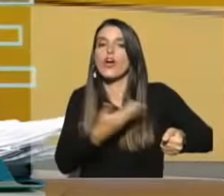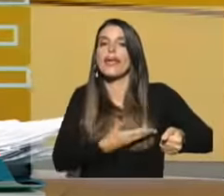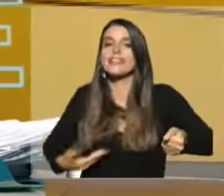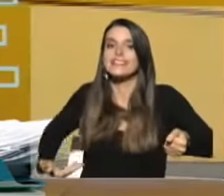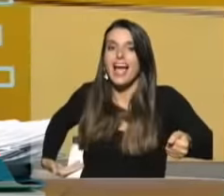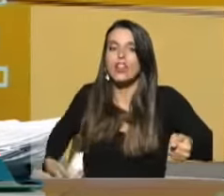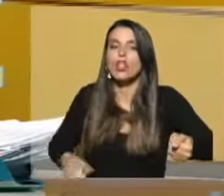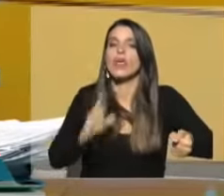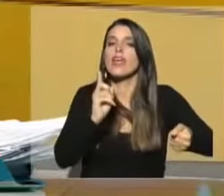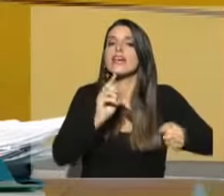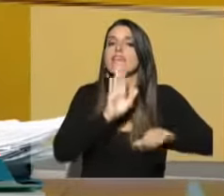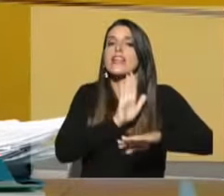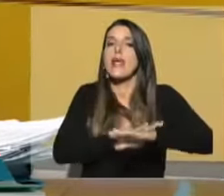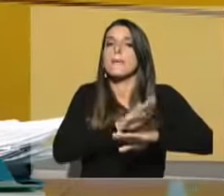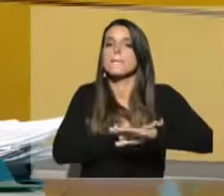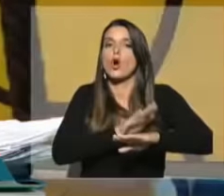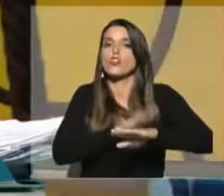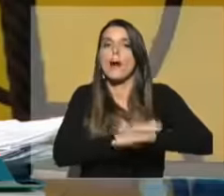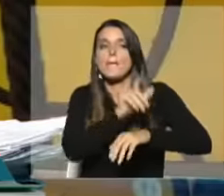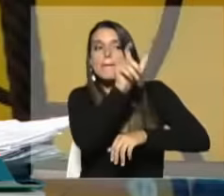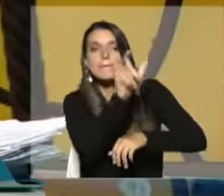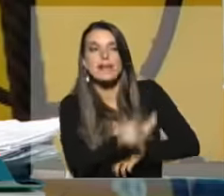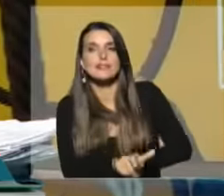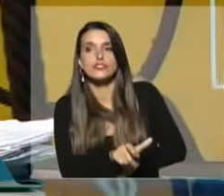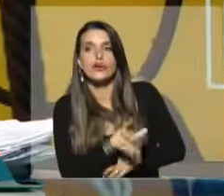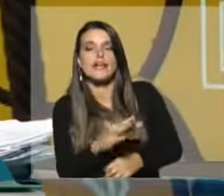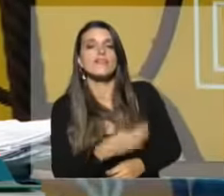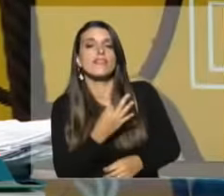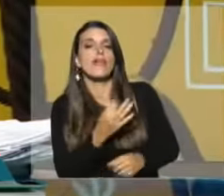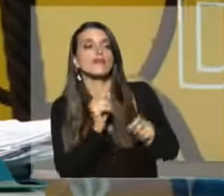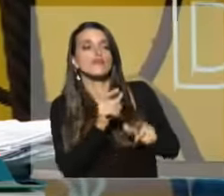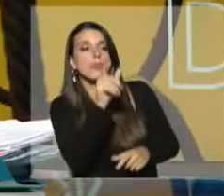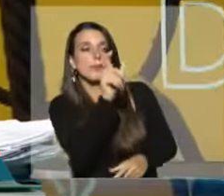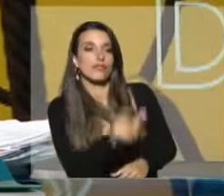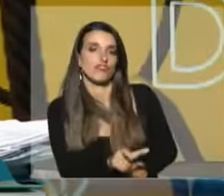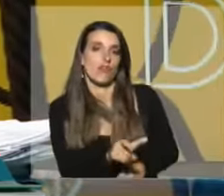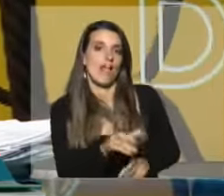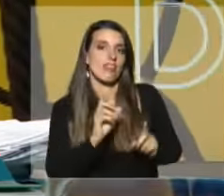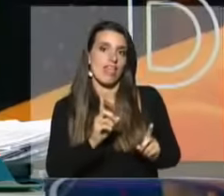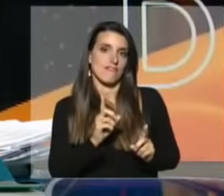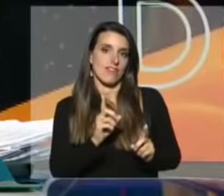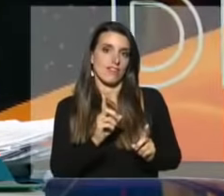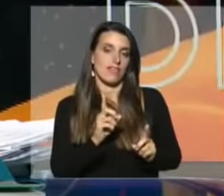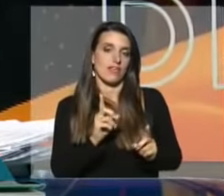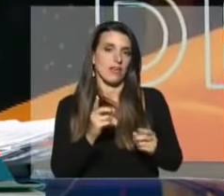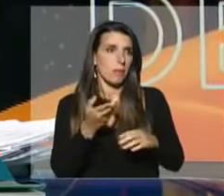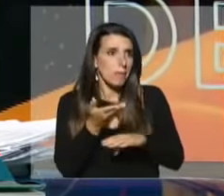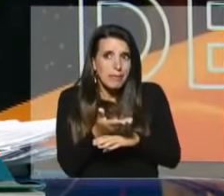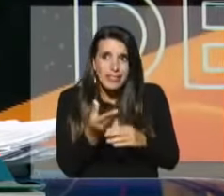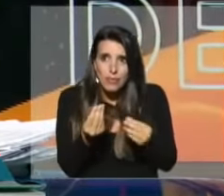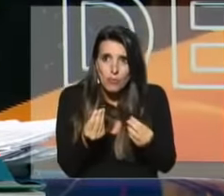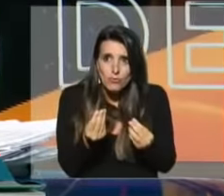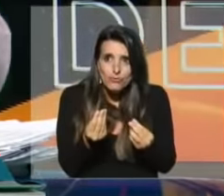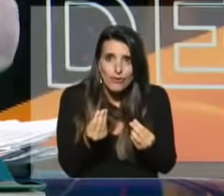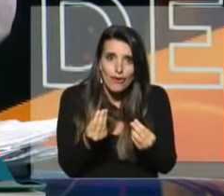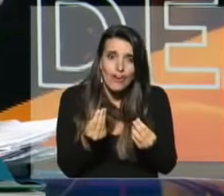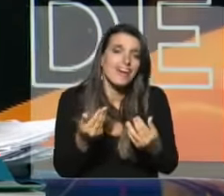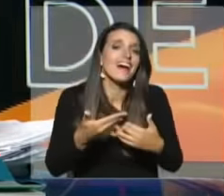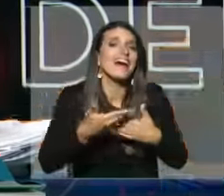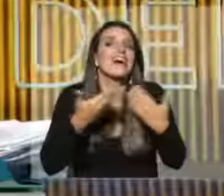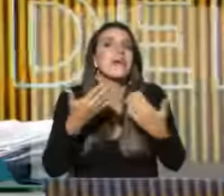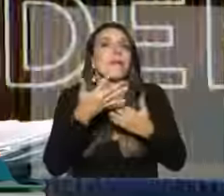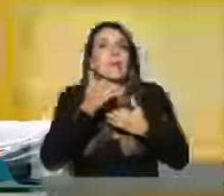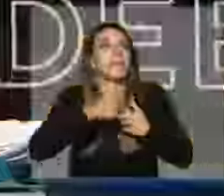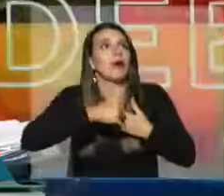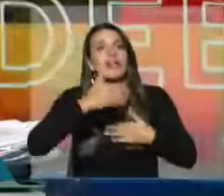responsable de la integridad física y de la vida de esa persona. Pedimos tanto, pedimos tanto que